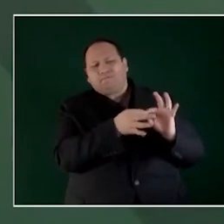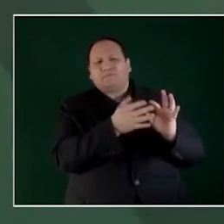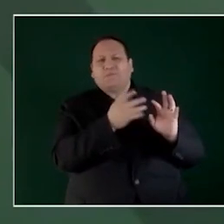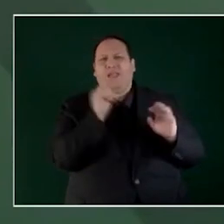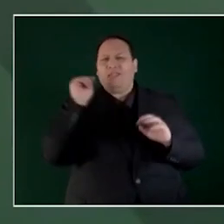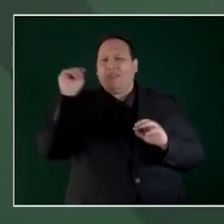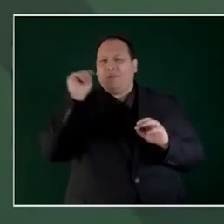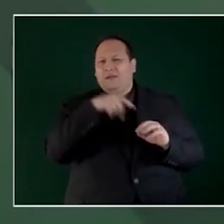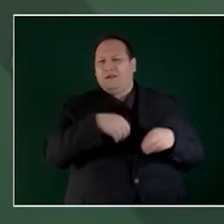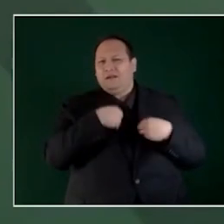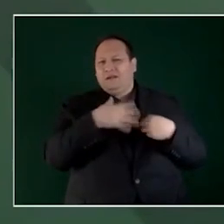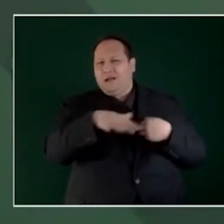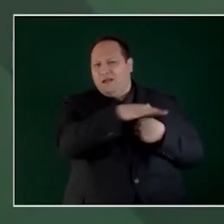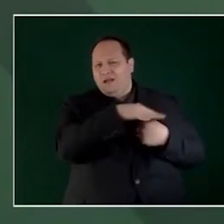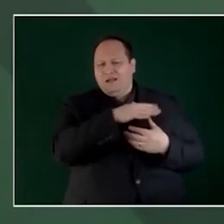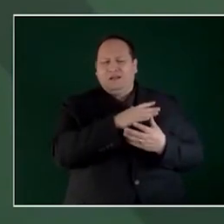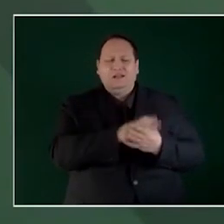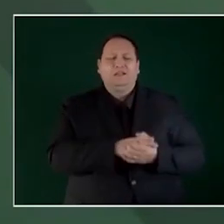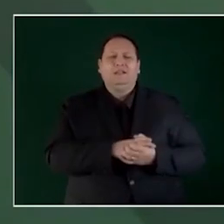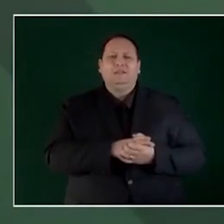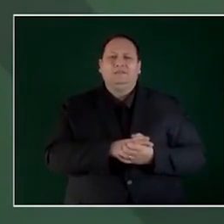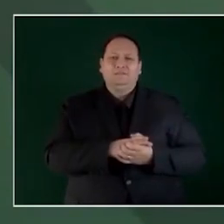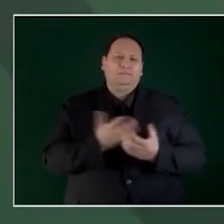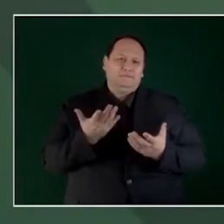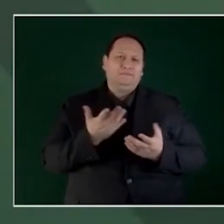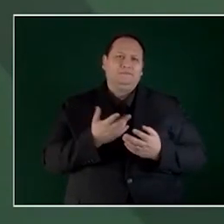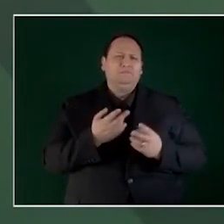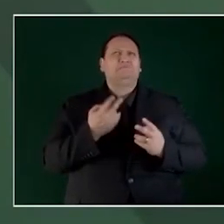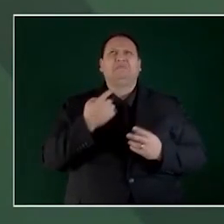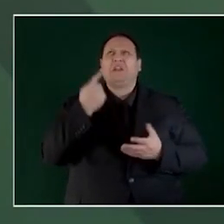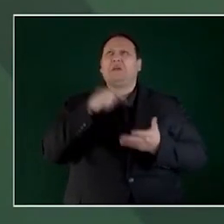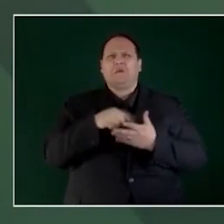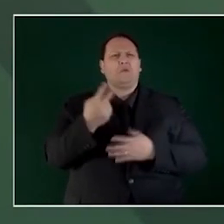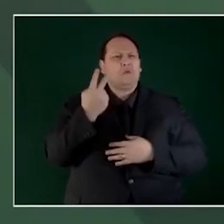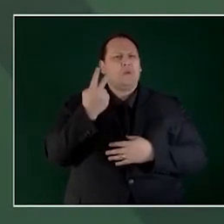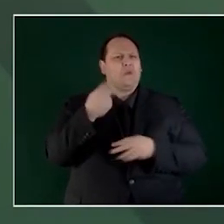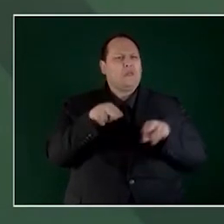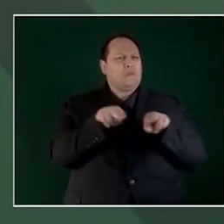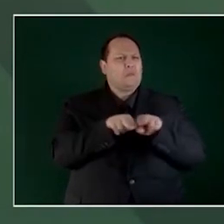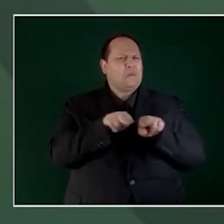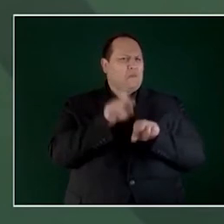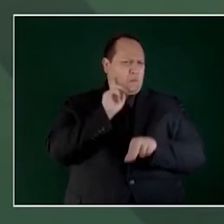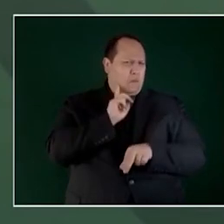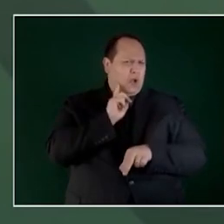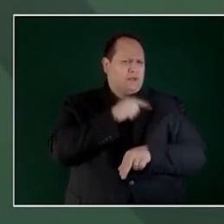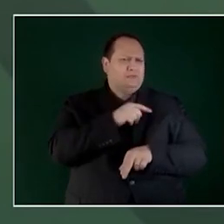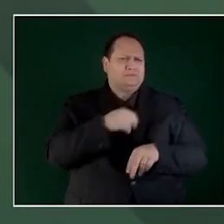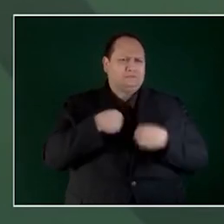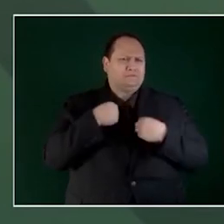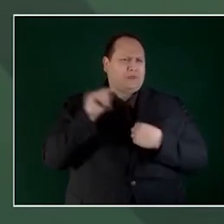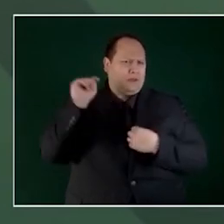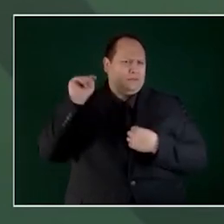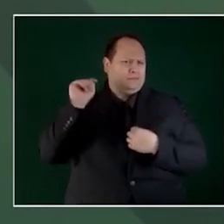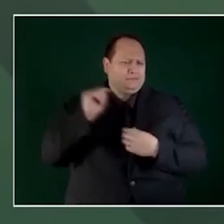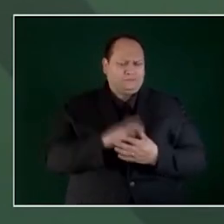Tabasco. Dos nietos de Tabasco.